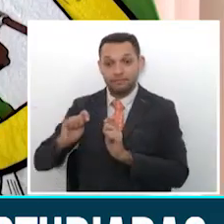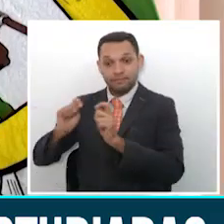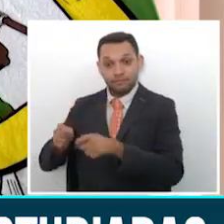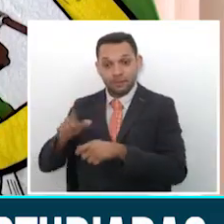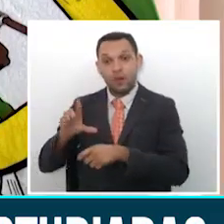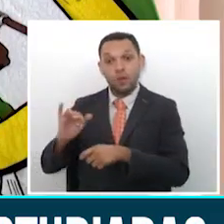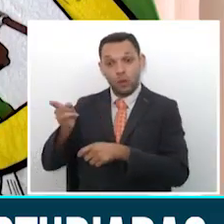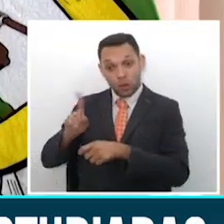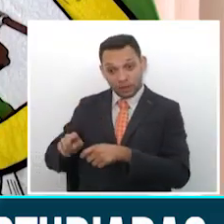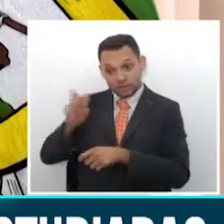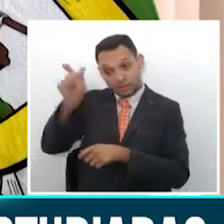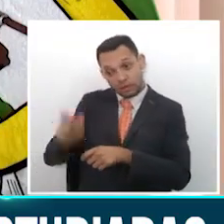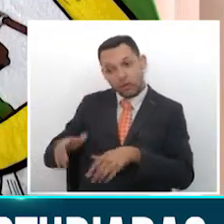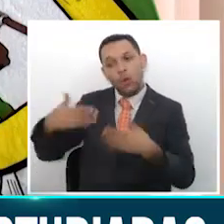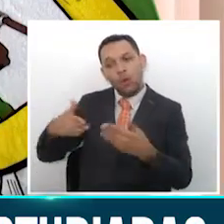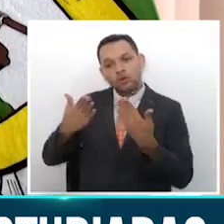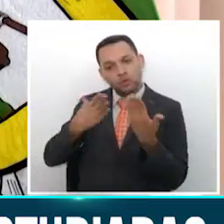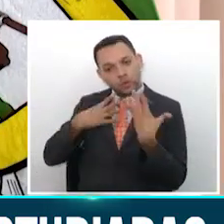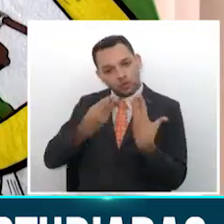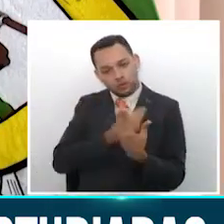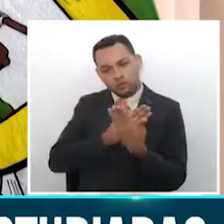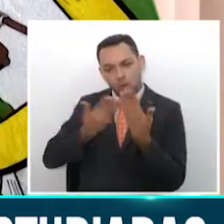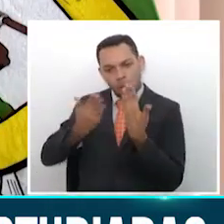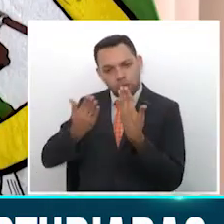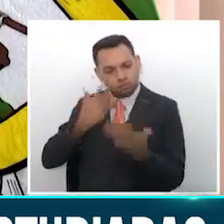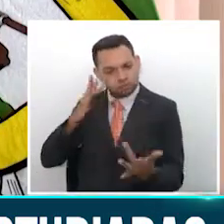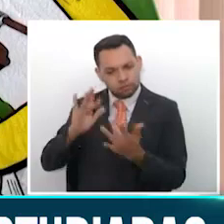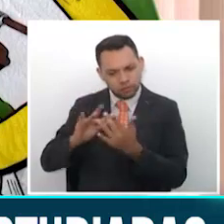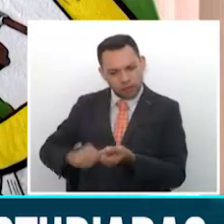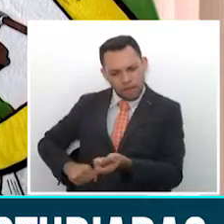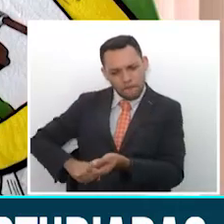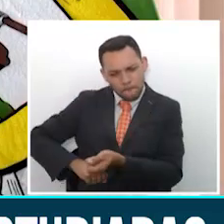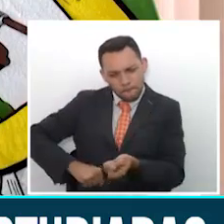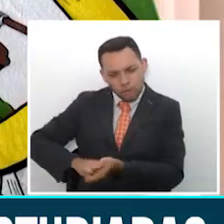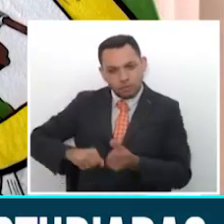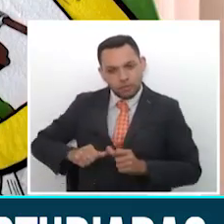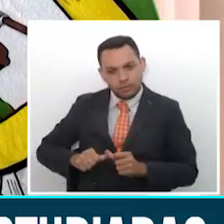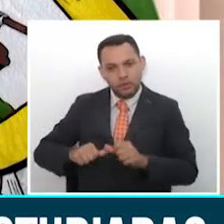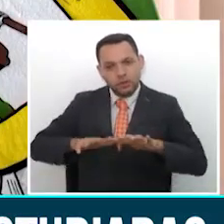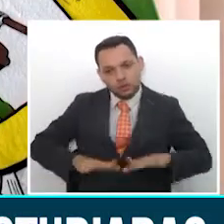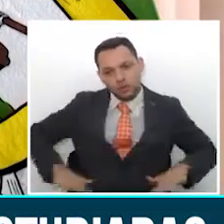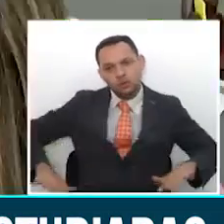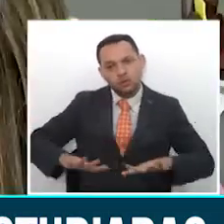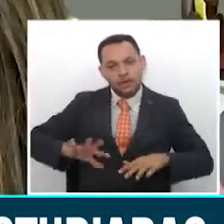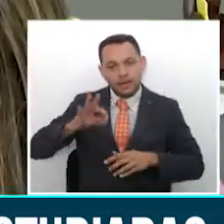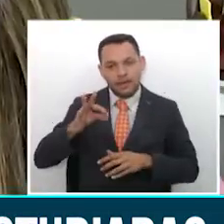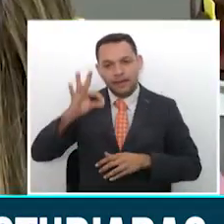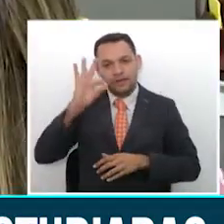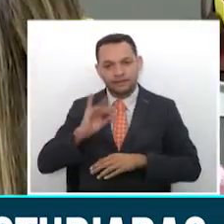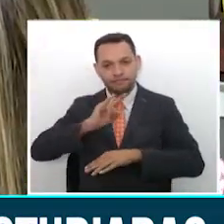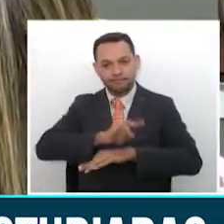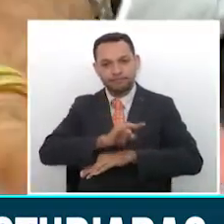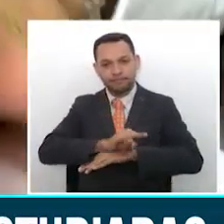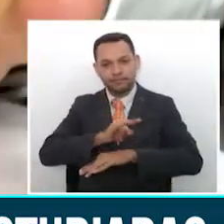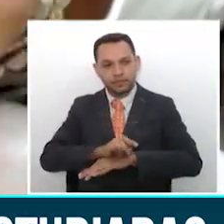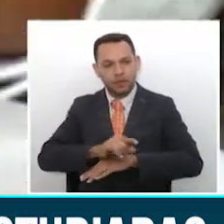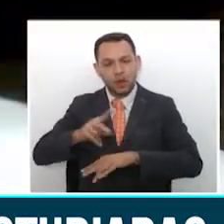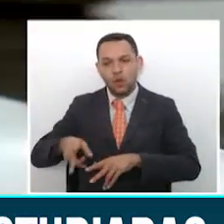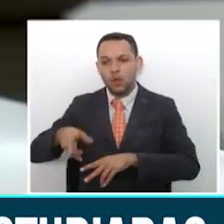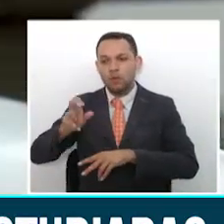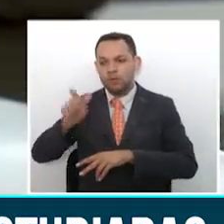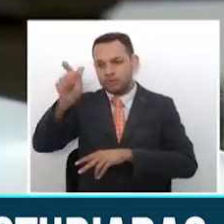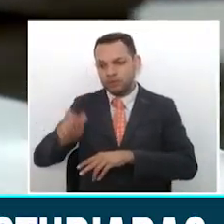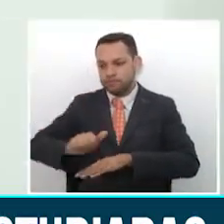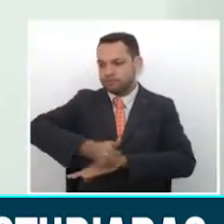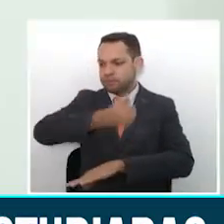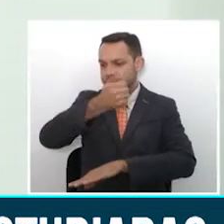Agudelo en quien depositamos toda nuestra confianza como quindianos y como Eje Cafetero los tres gobernadores. El nuevo gerente de la RAP es ingeniero